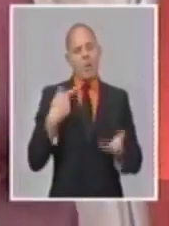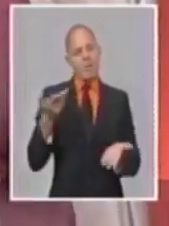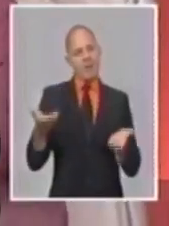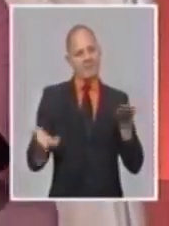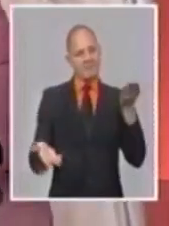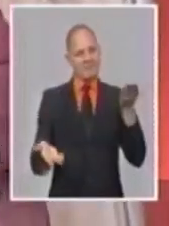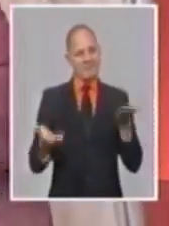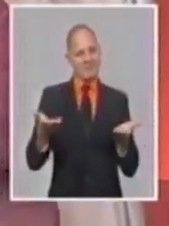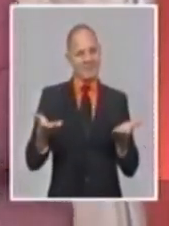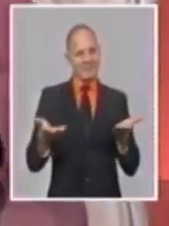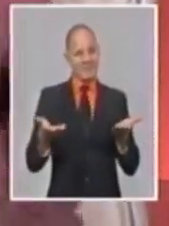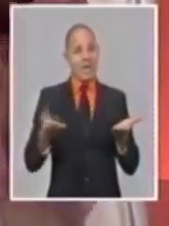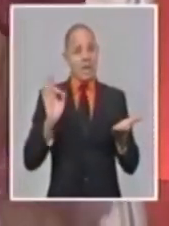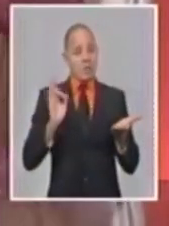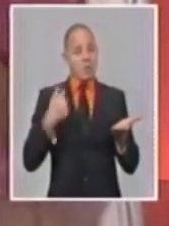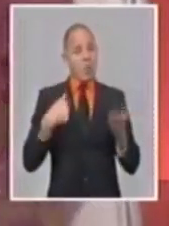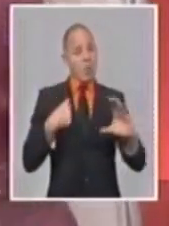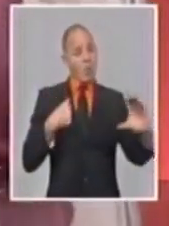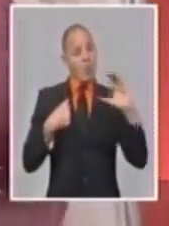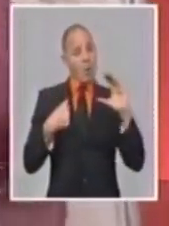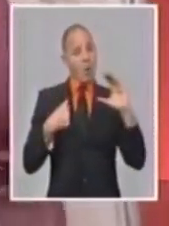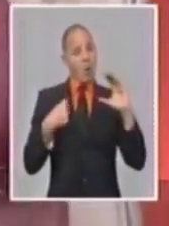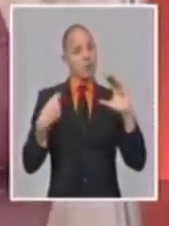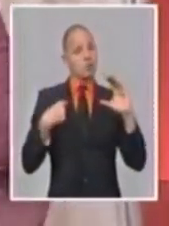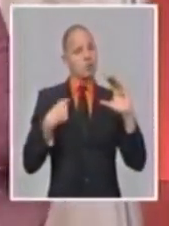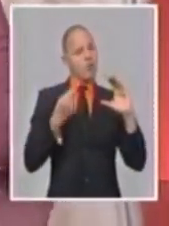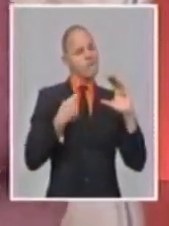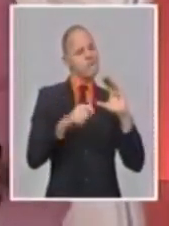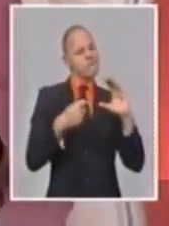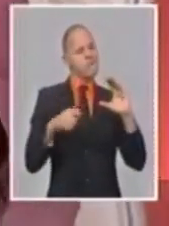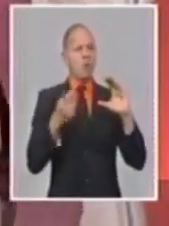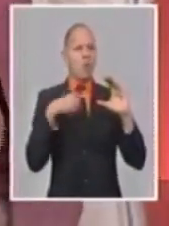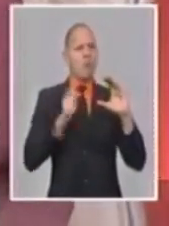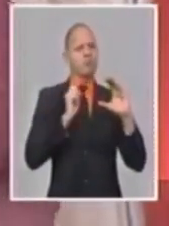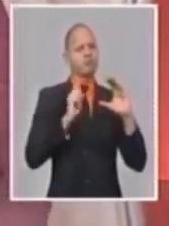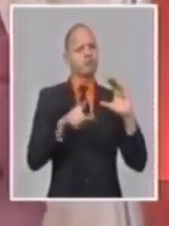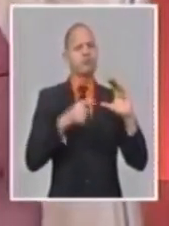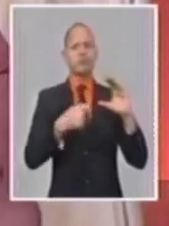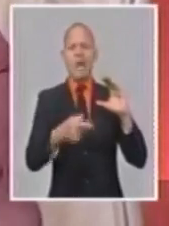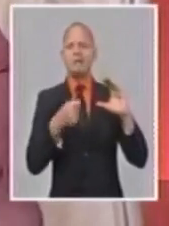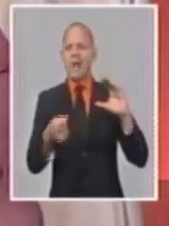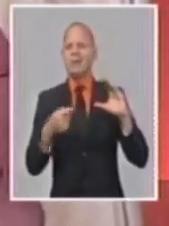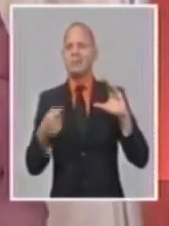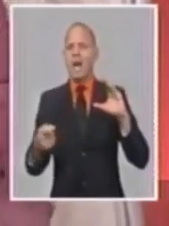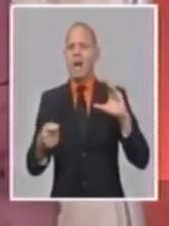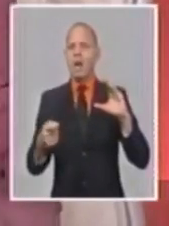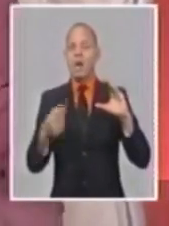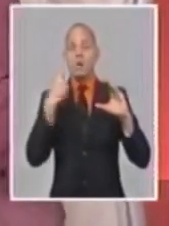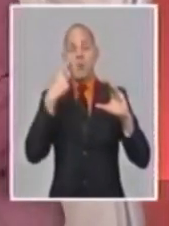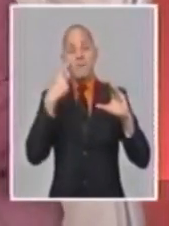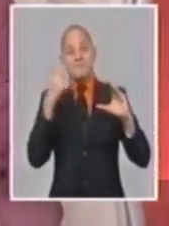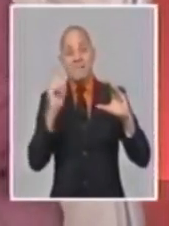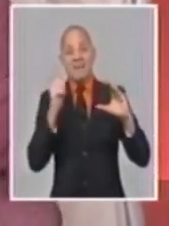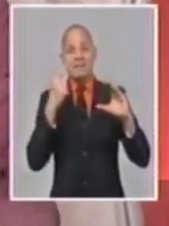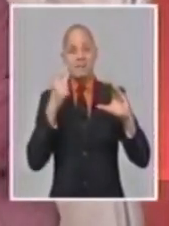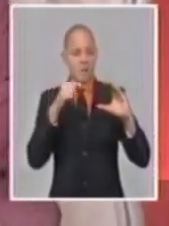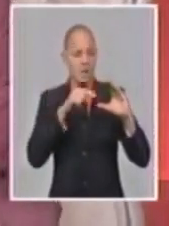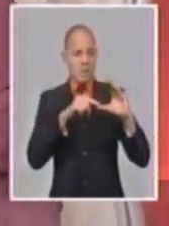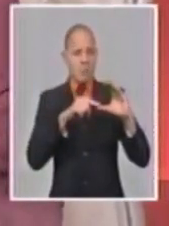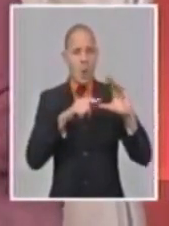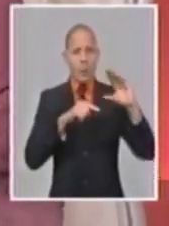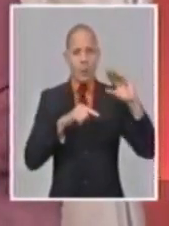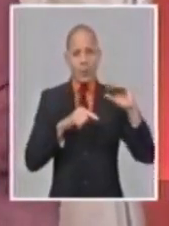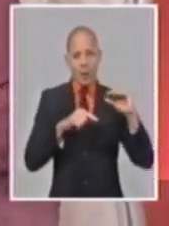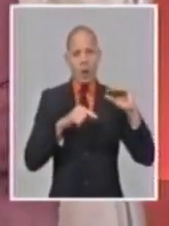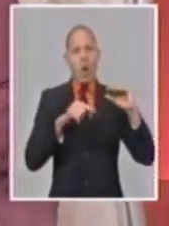que tiene que hacer entre lo que tiene que gastar y entre lo que va a ganar. Bueno, ¿qué es lo que me subió? Que yo creo que de eso hemos